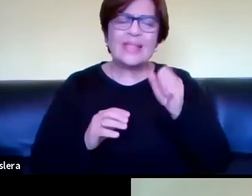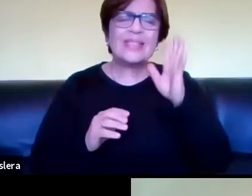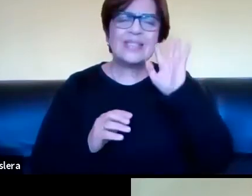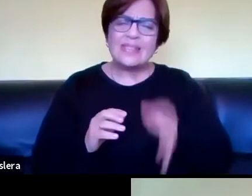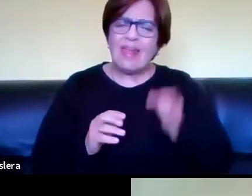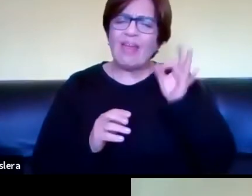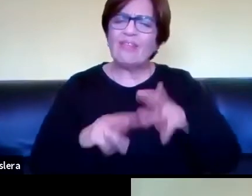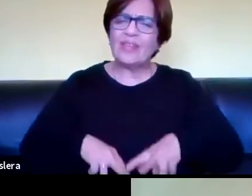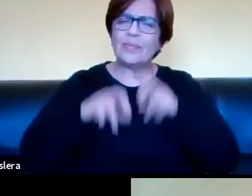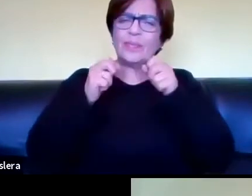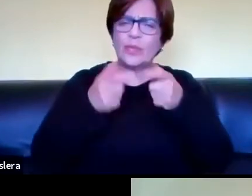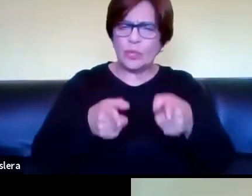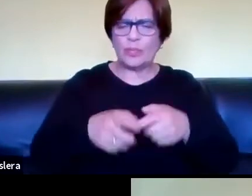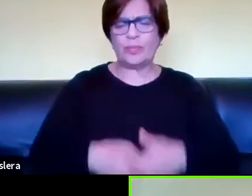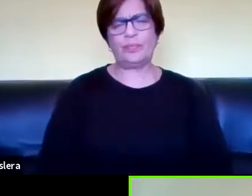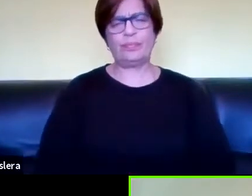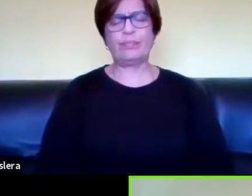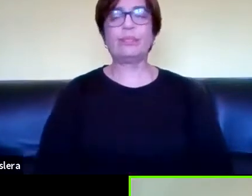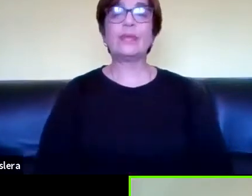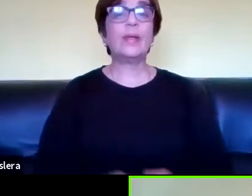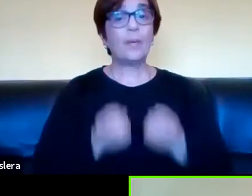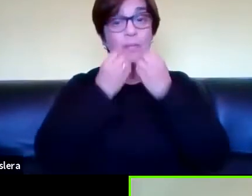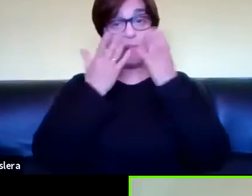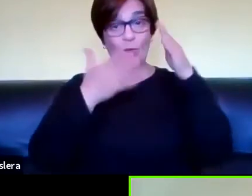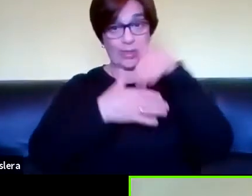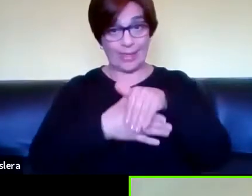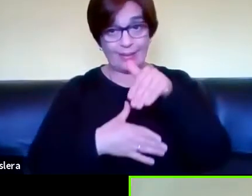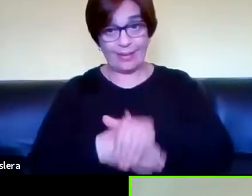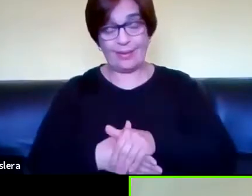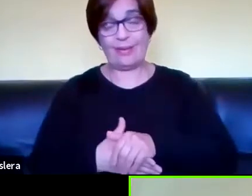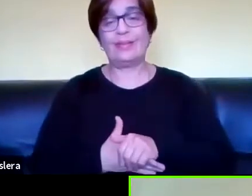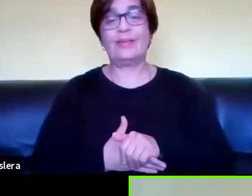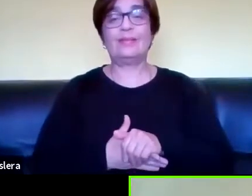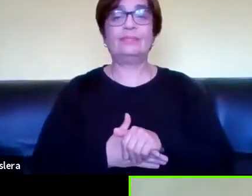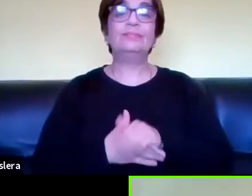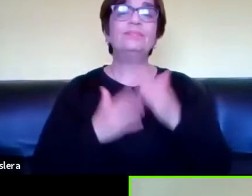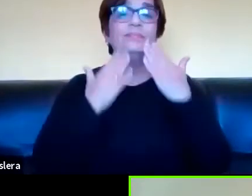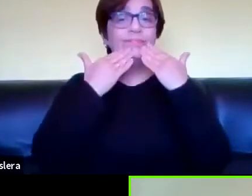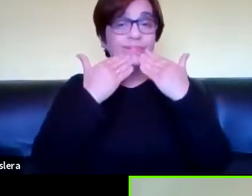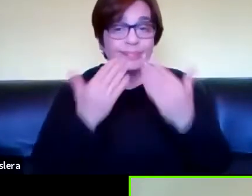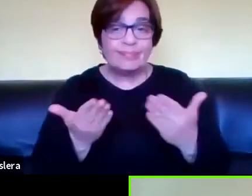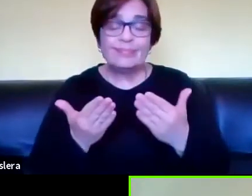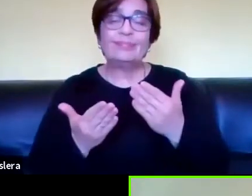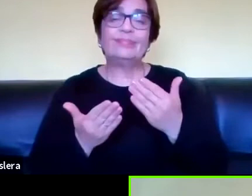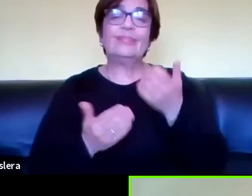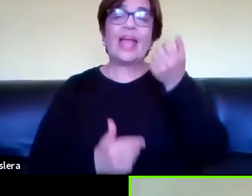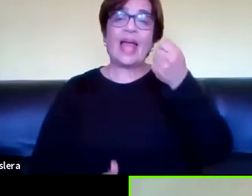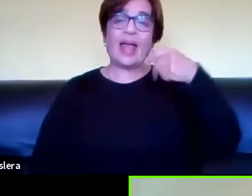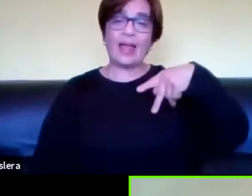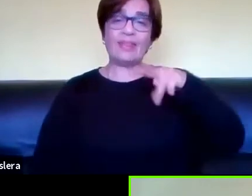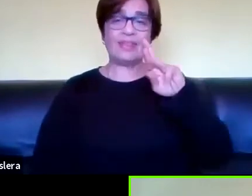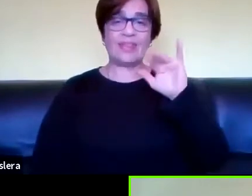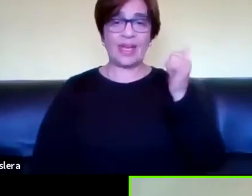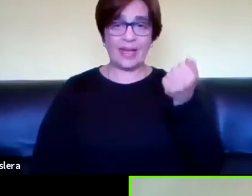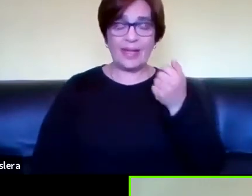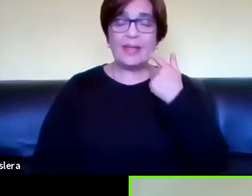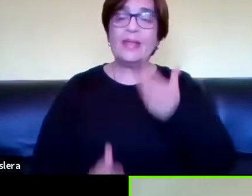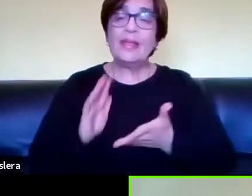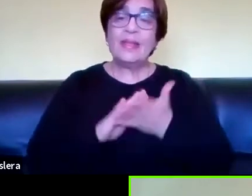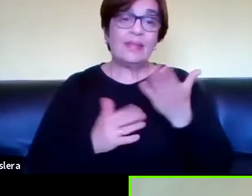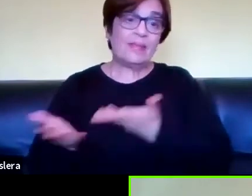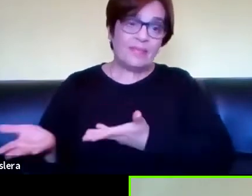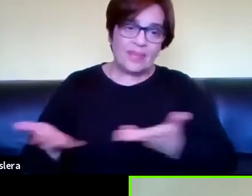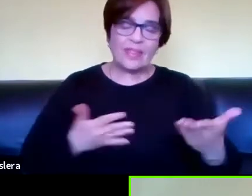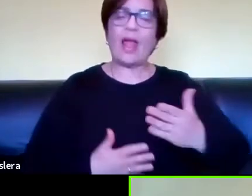haciendo. Bueno, buenas tardes. Bueno, muchas gracias, Andrea, por invitarme a participar, una no,